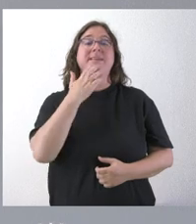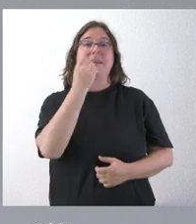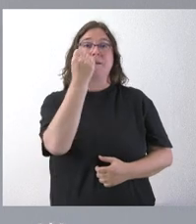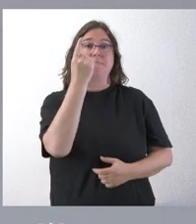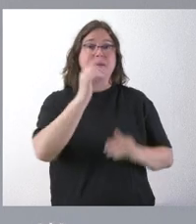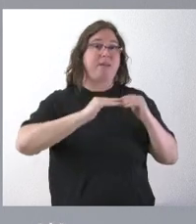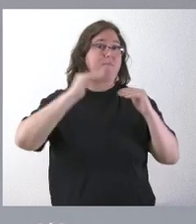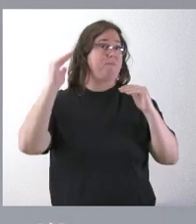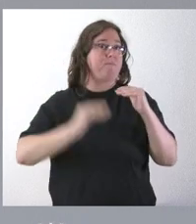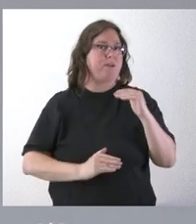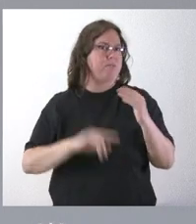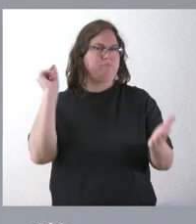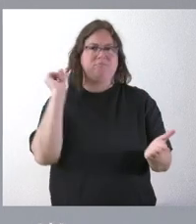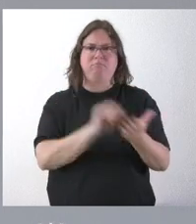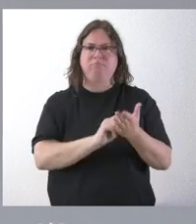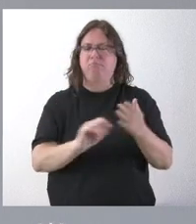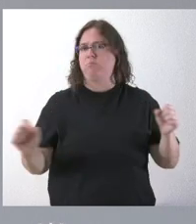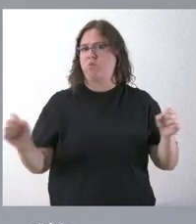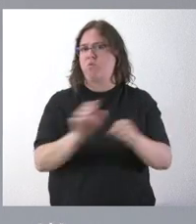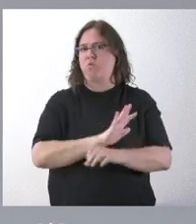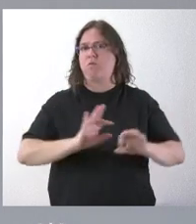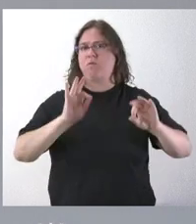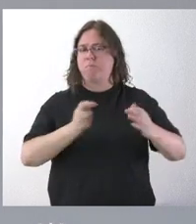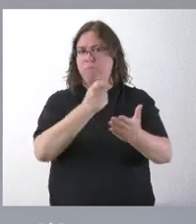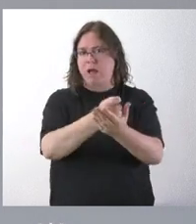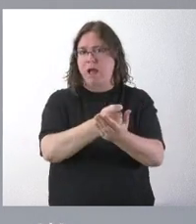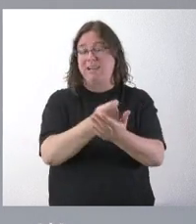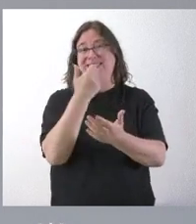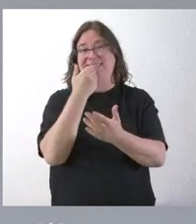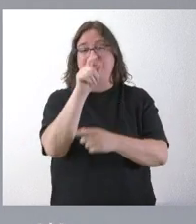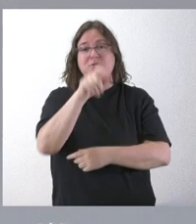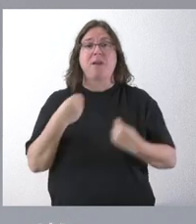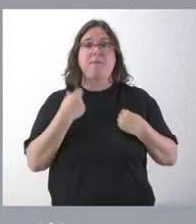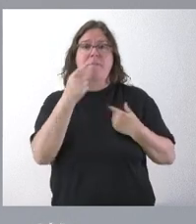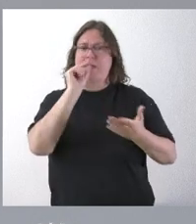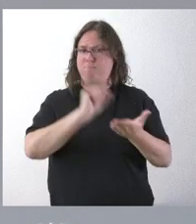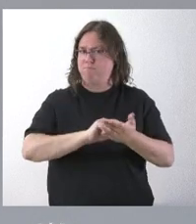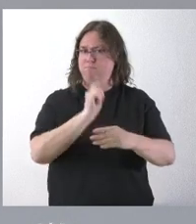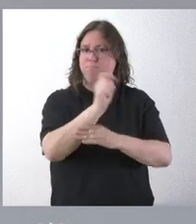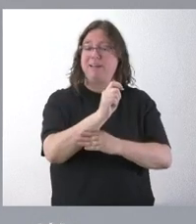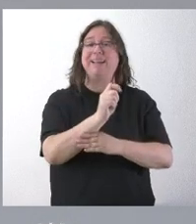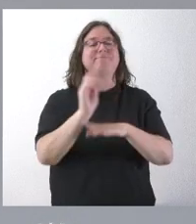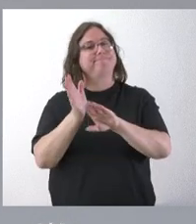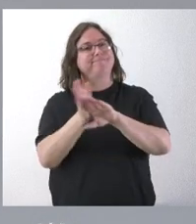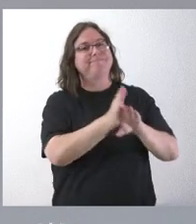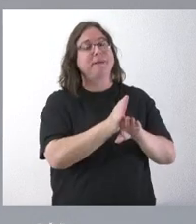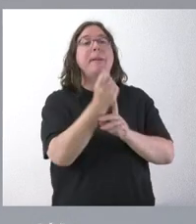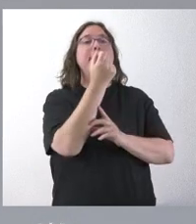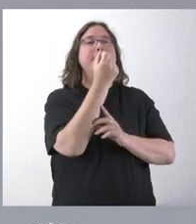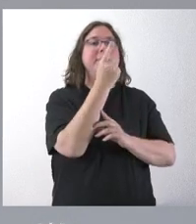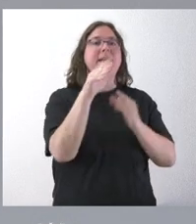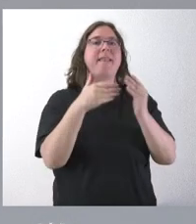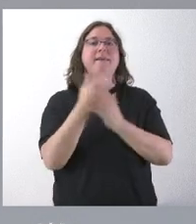que les he dicho que de forma inmediata se procederá a su abono, en este caso para las inversiones, es decir, de 1.000 a 20.000,